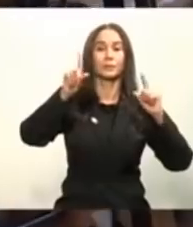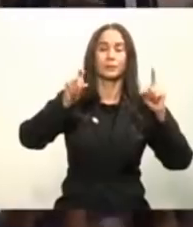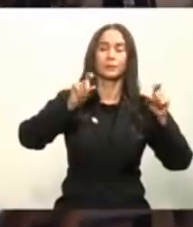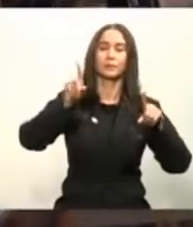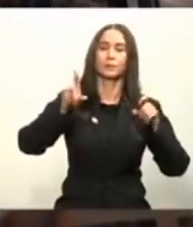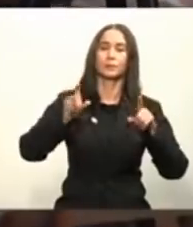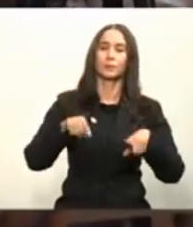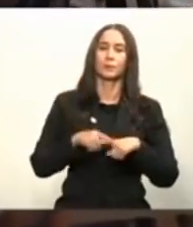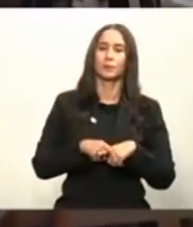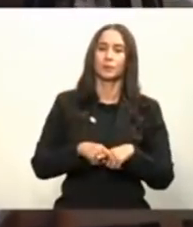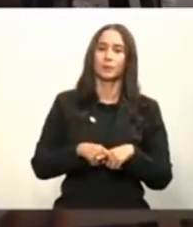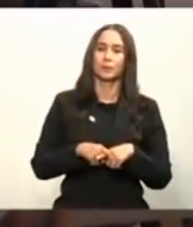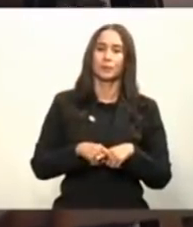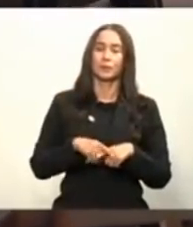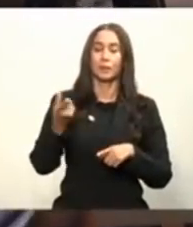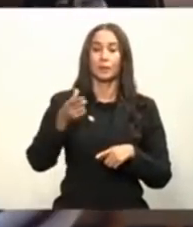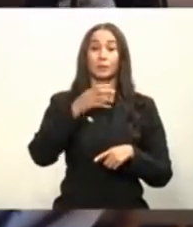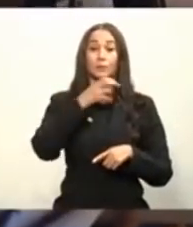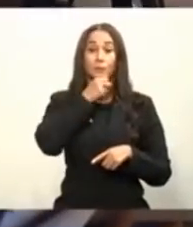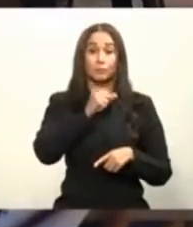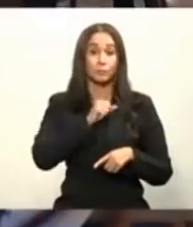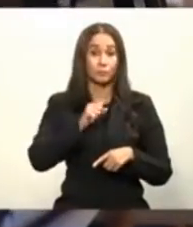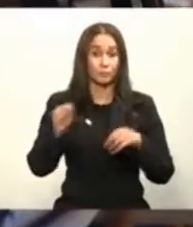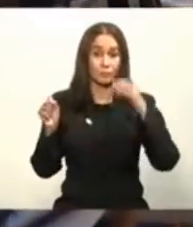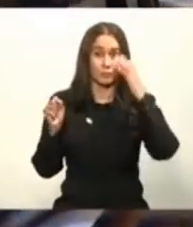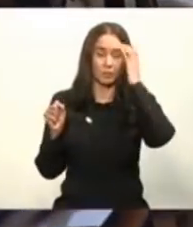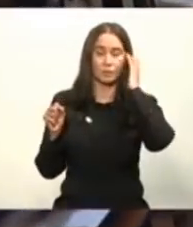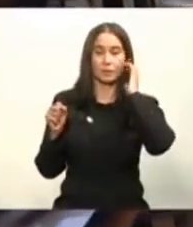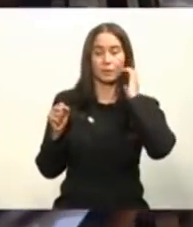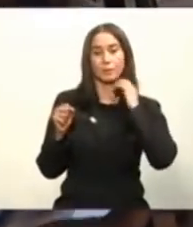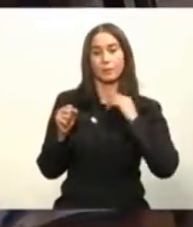caso de la población envejeciente que no está